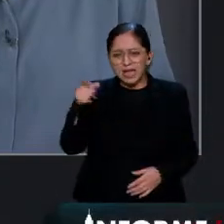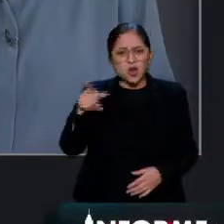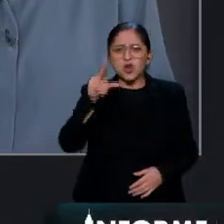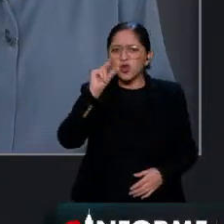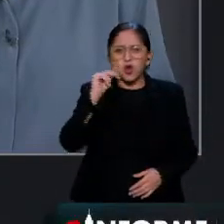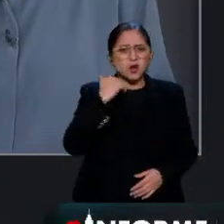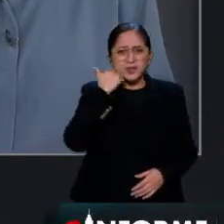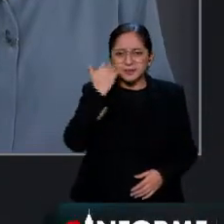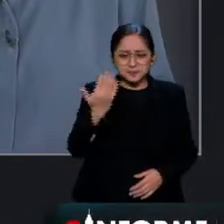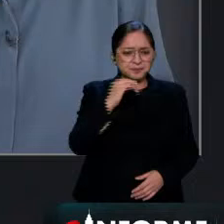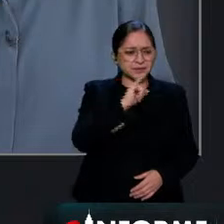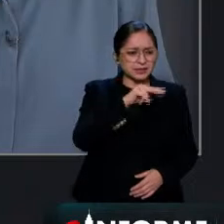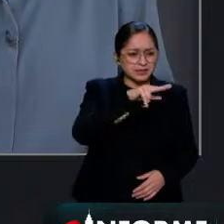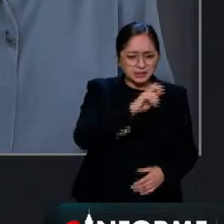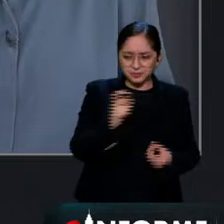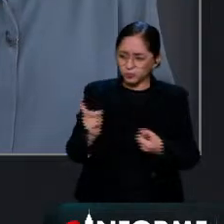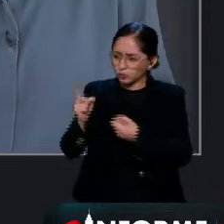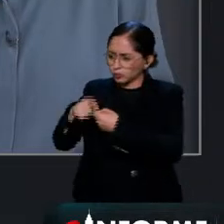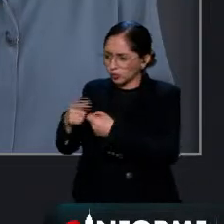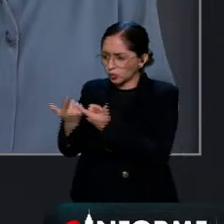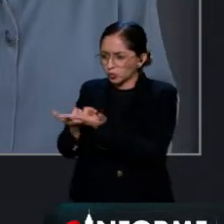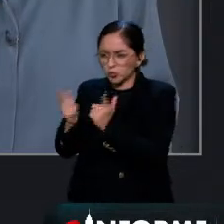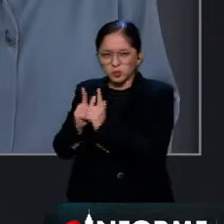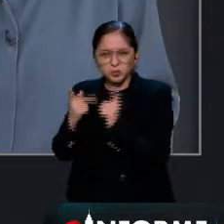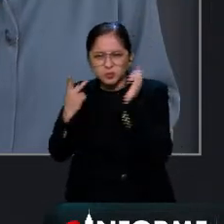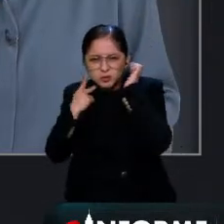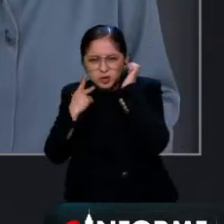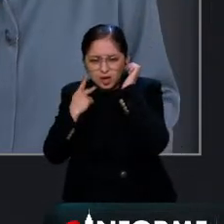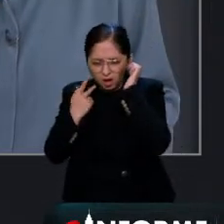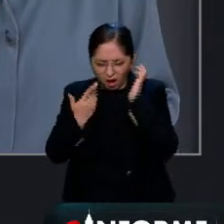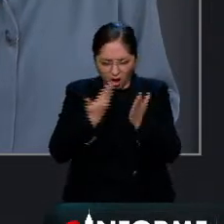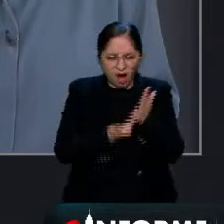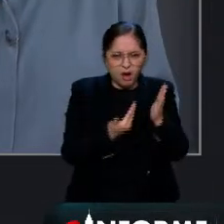partidice, no está ya partidizado el INE.